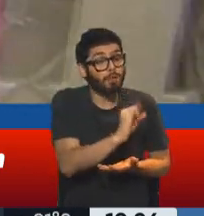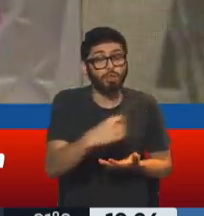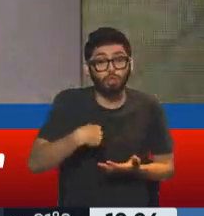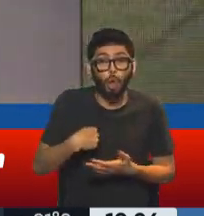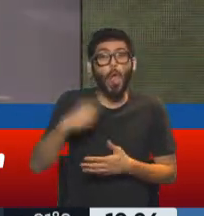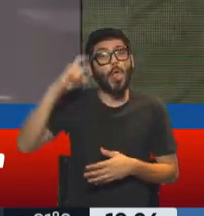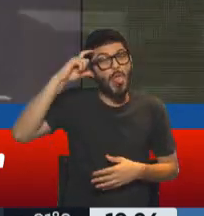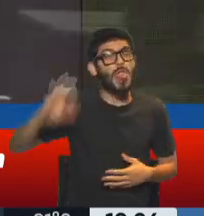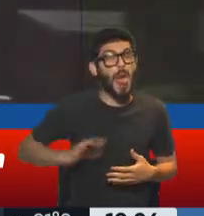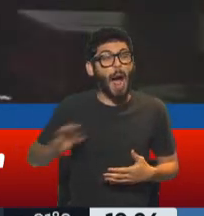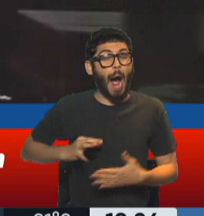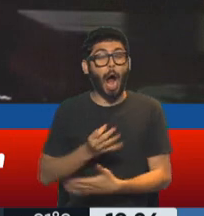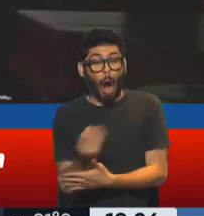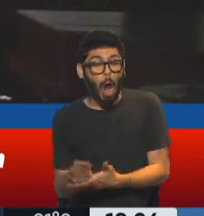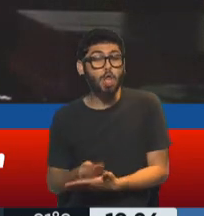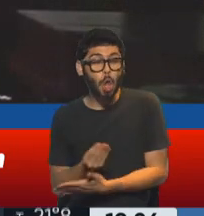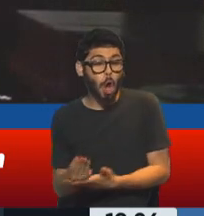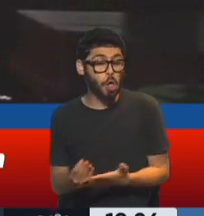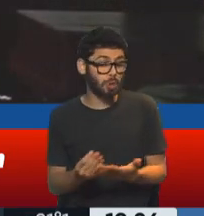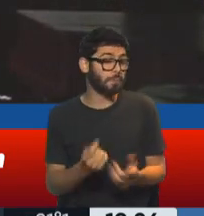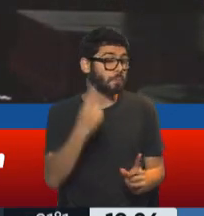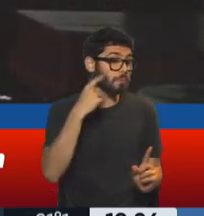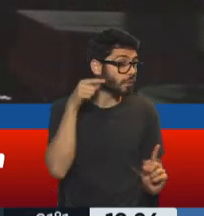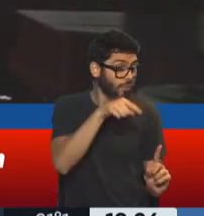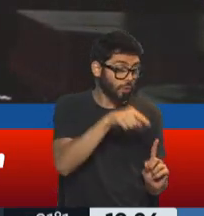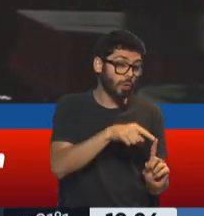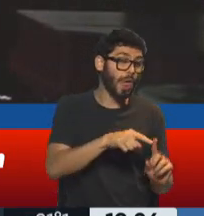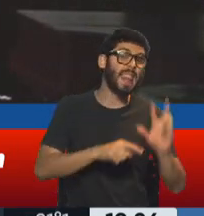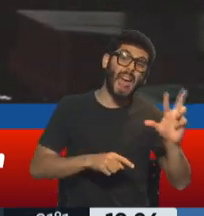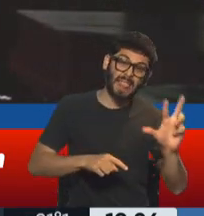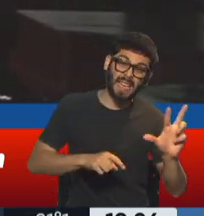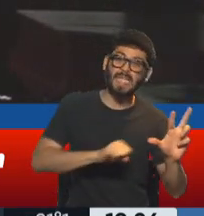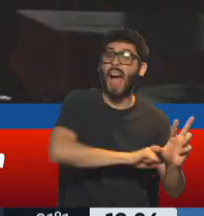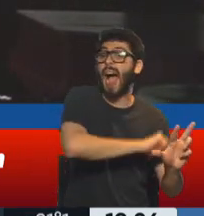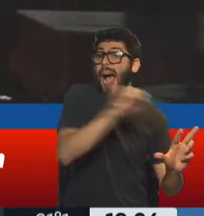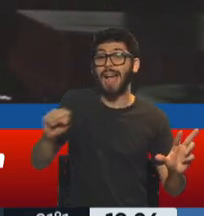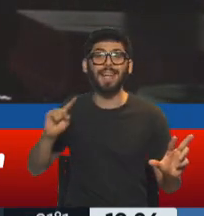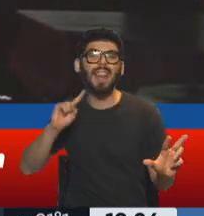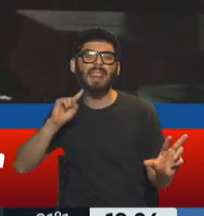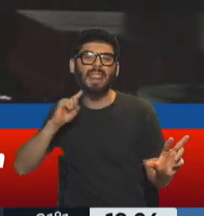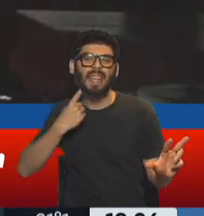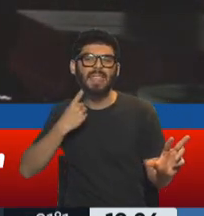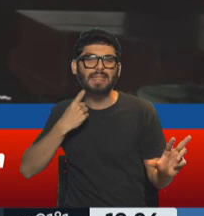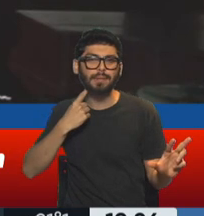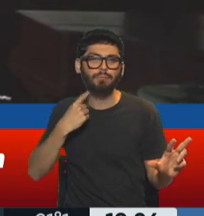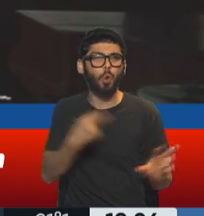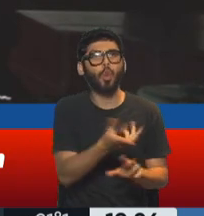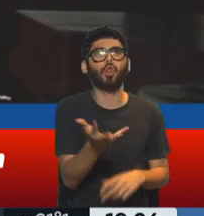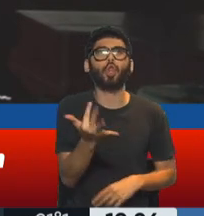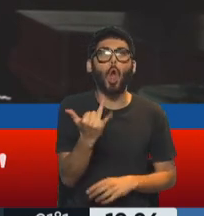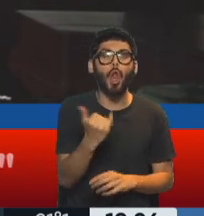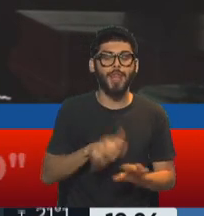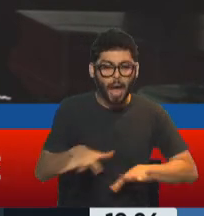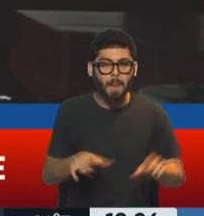durante 10 años y le preguntaba, imaginate si vos desde los 3 hasta los 13 que tenés hoy hubieses hecho todos los días lo mismo.